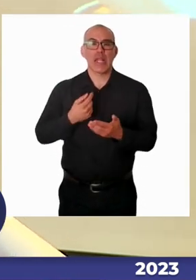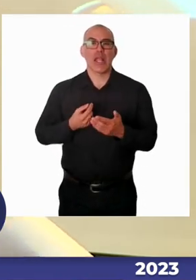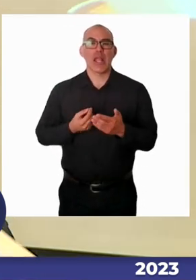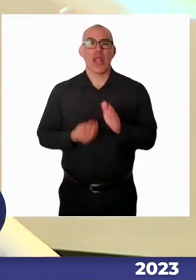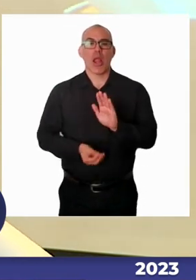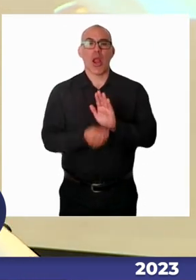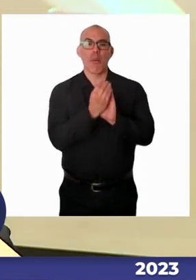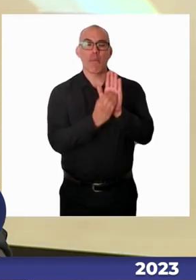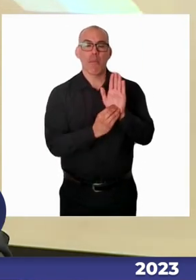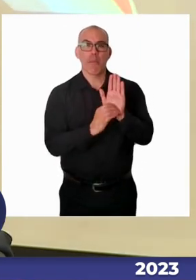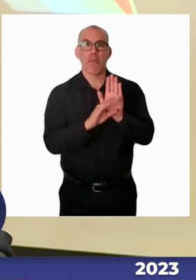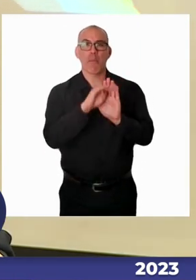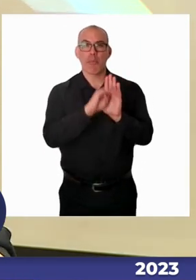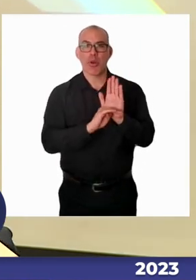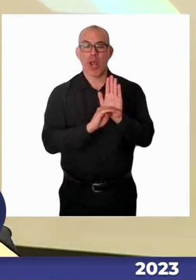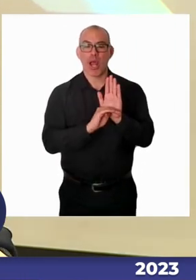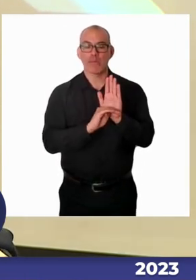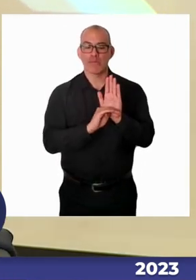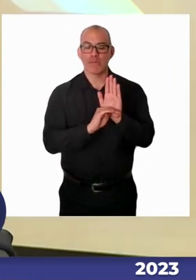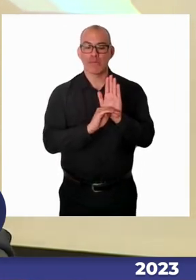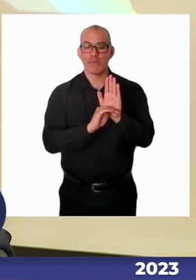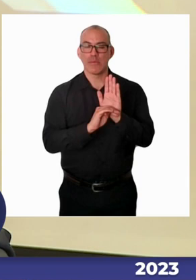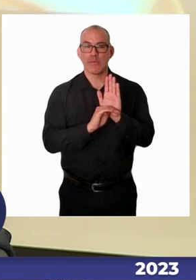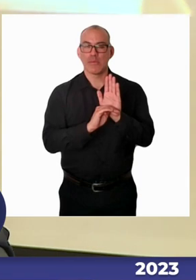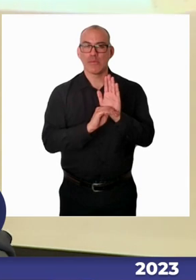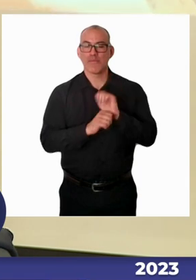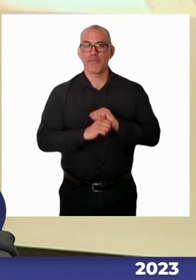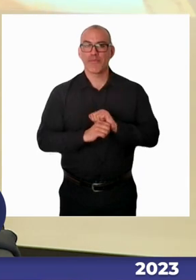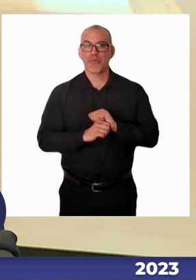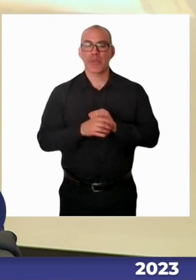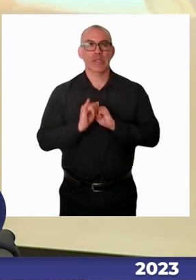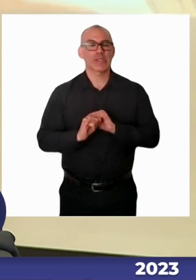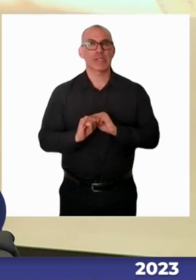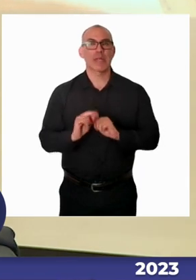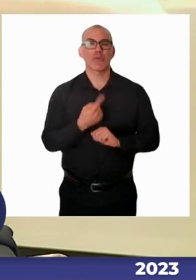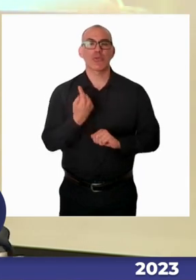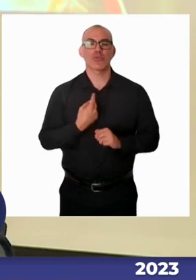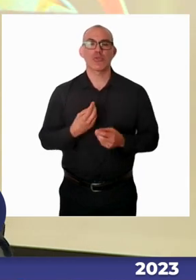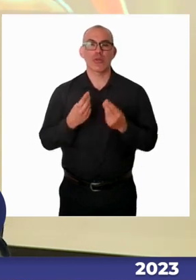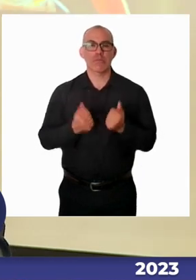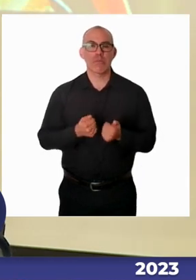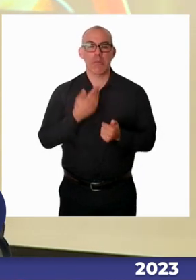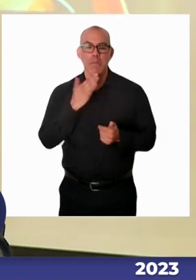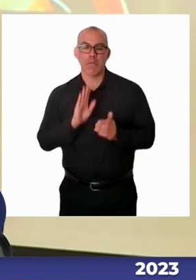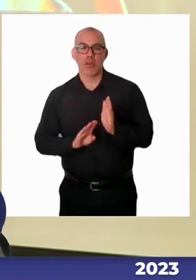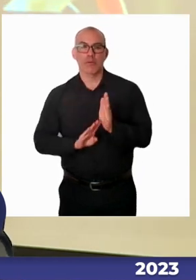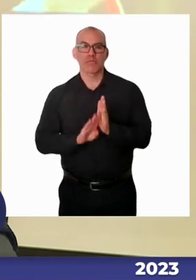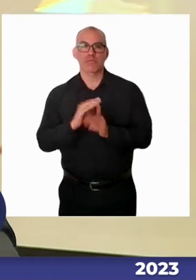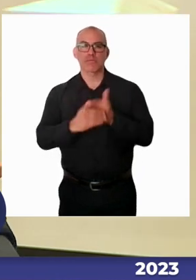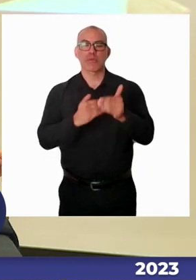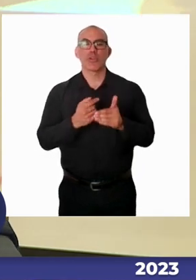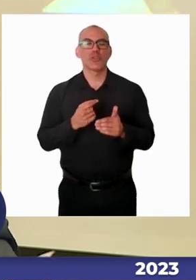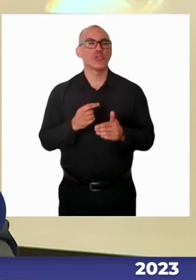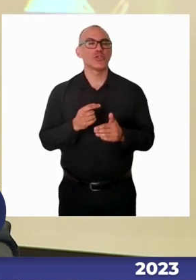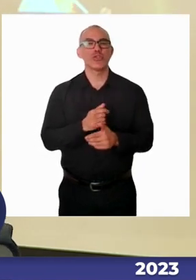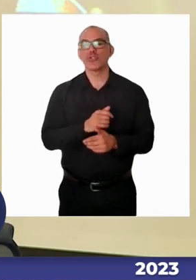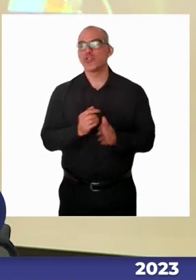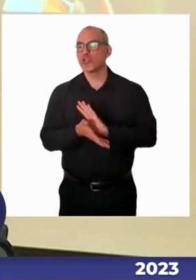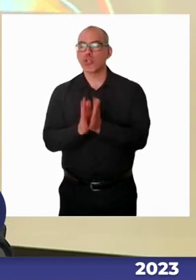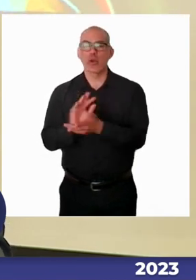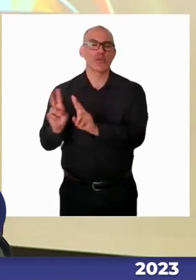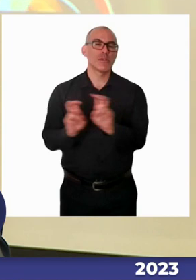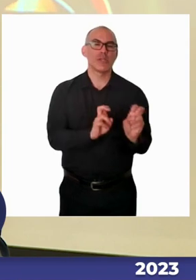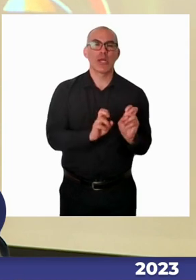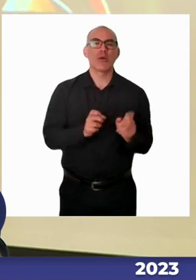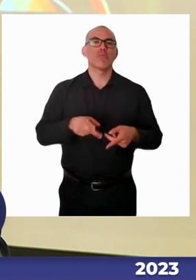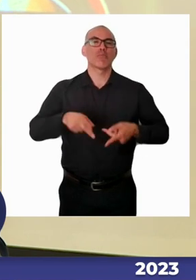que en mi opinión ni siquiera deberían de existir, verdad, en estricto rigor. No debería existir una escuela especial. Pero es una batalla efectivamente contra